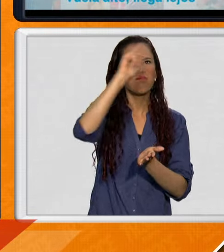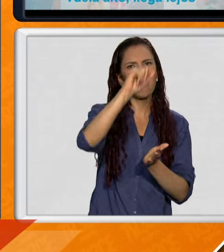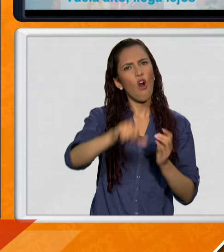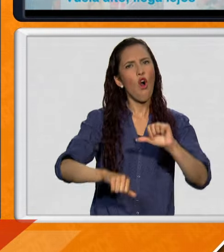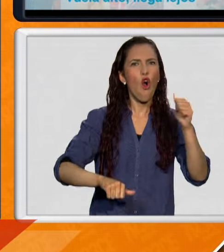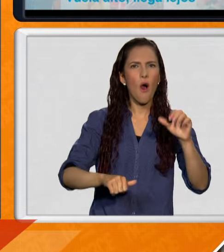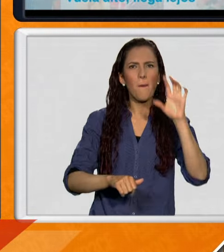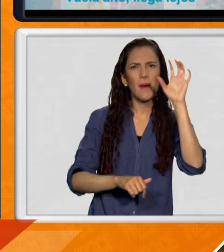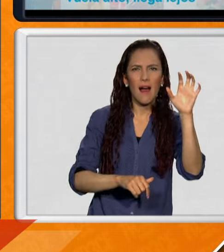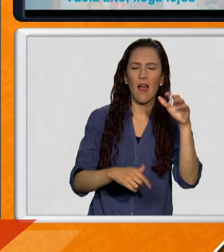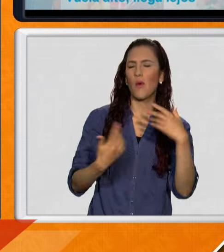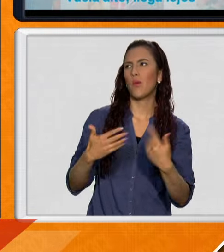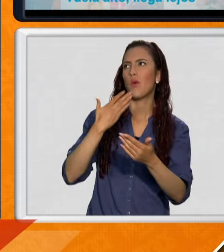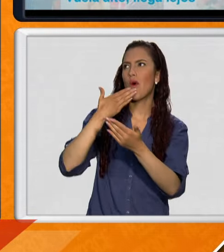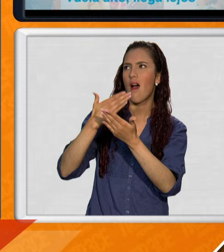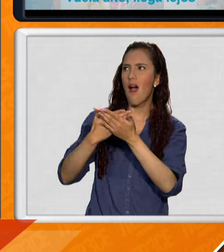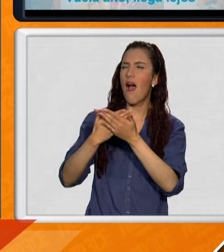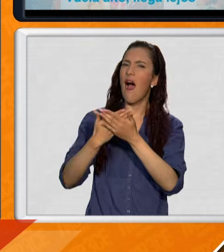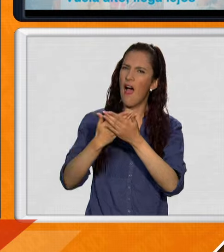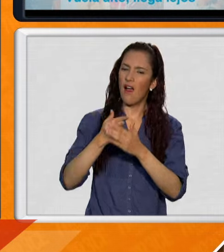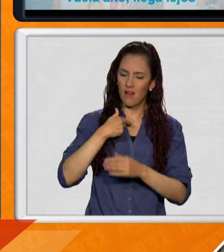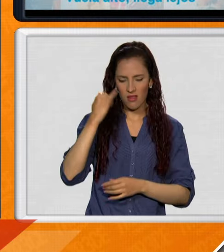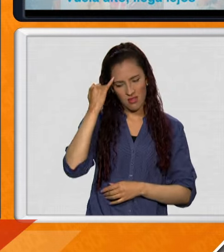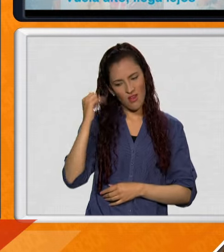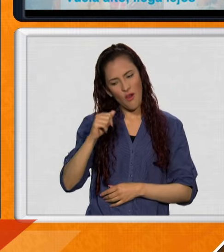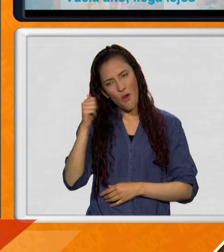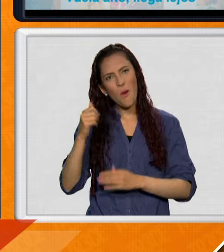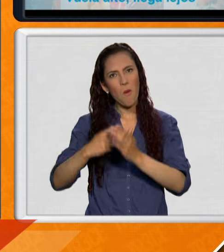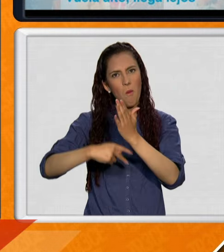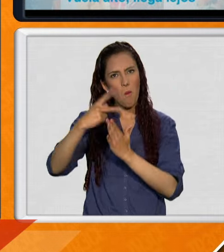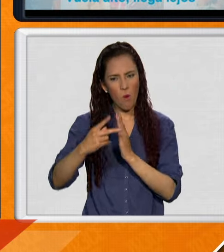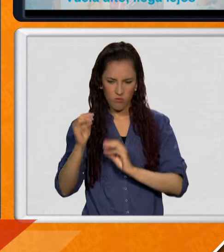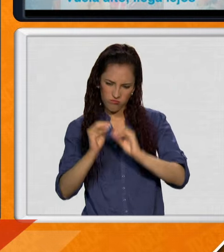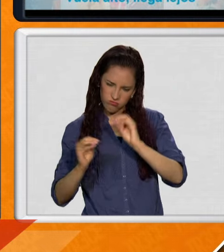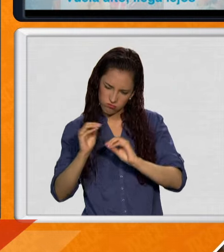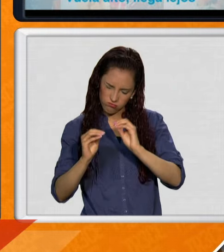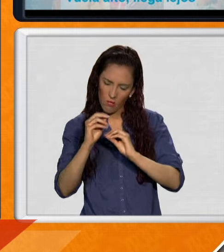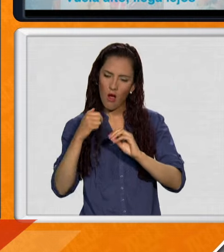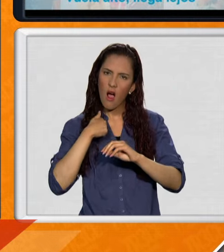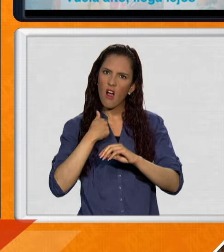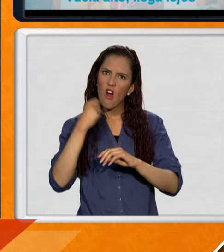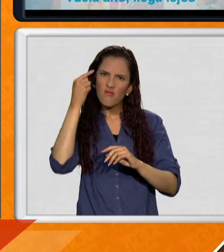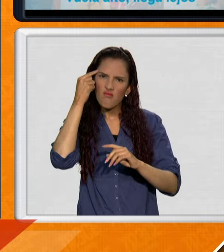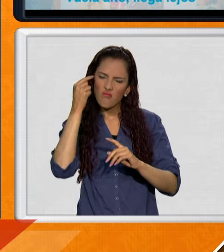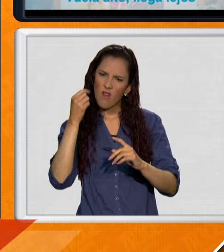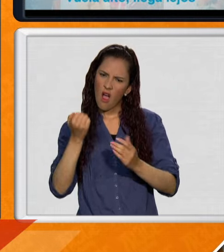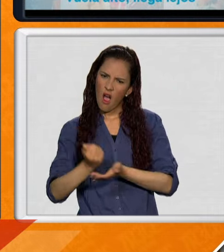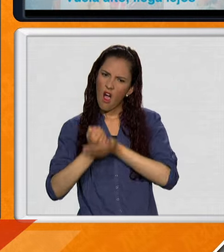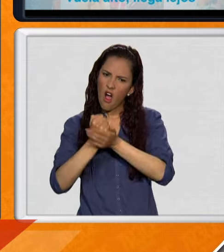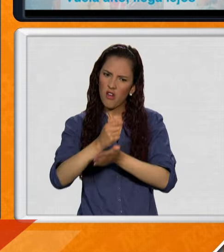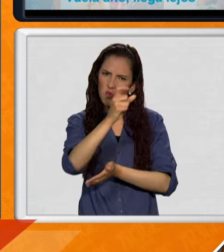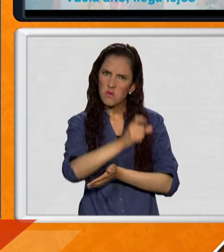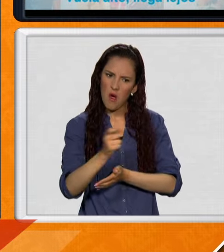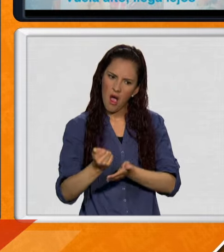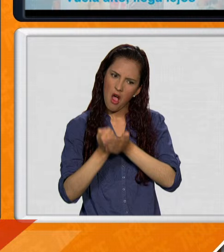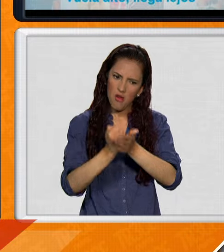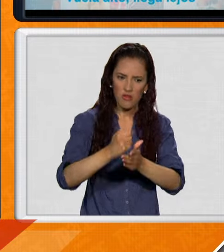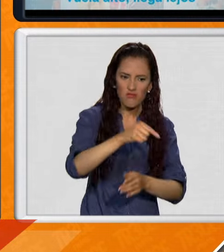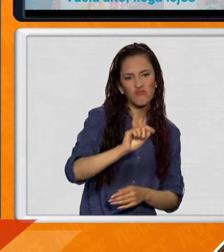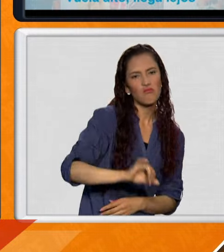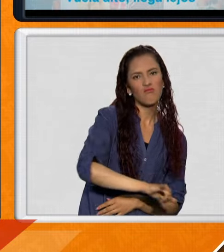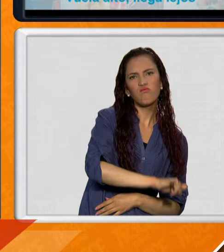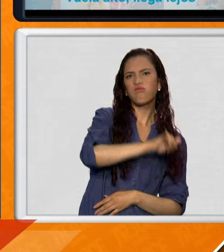Y aquí decido crear el proyecto dianaspix.net, en donde ayudo y motivo a personas que quieren estudiar en el extranjero con una beca.